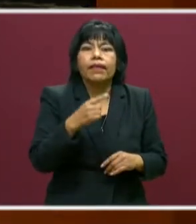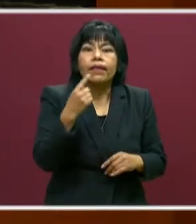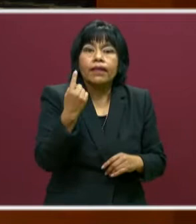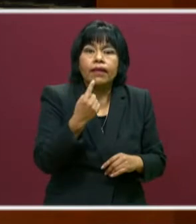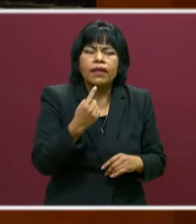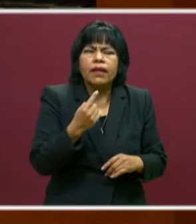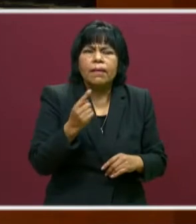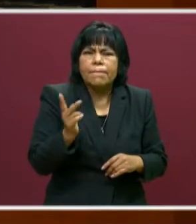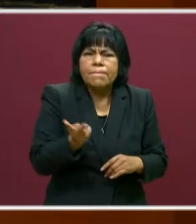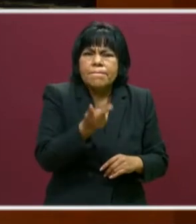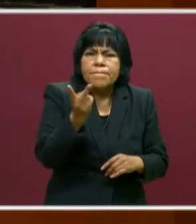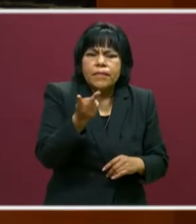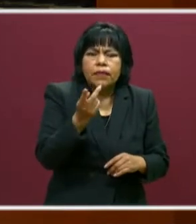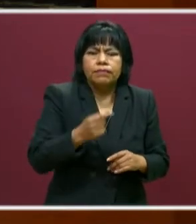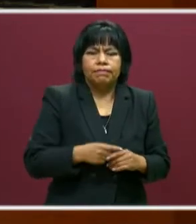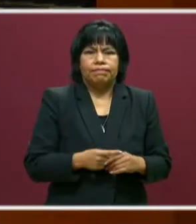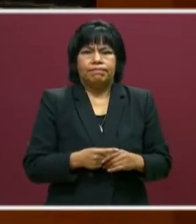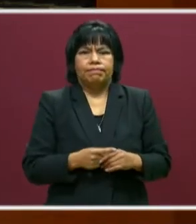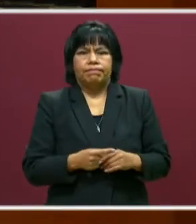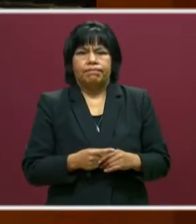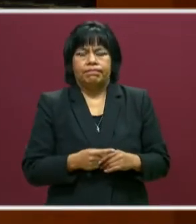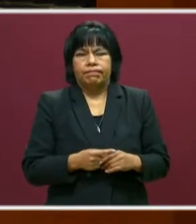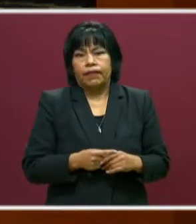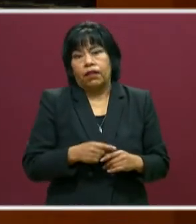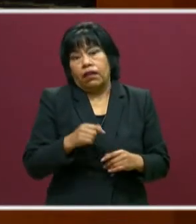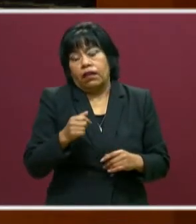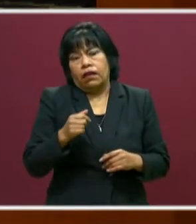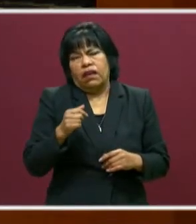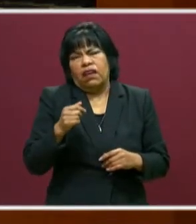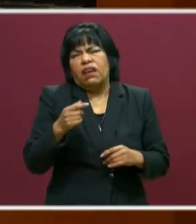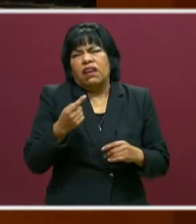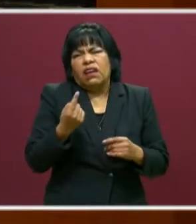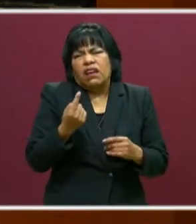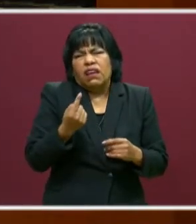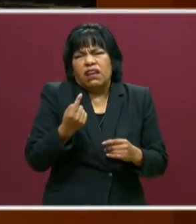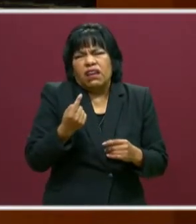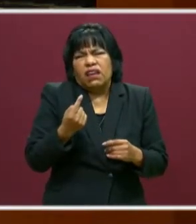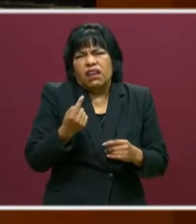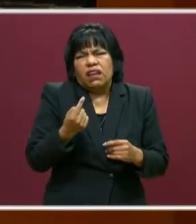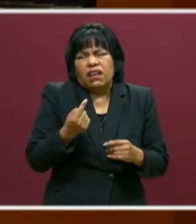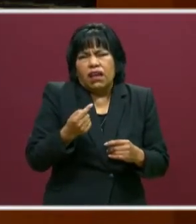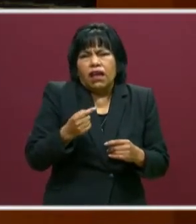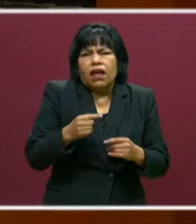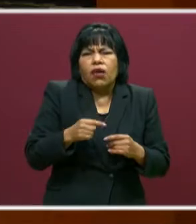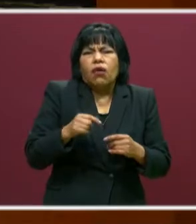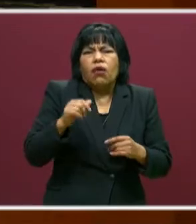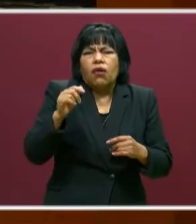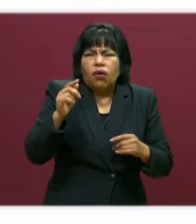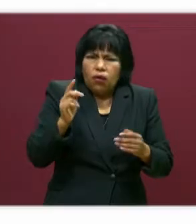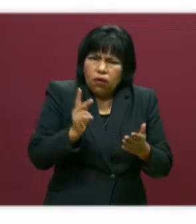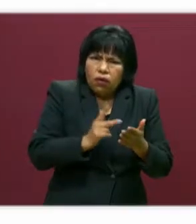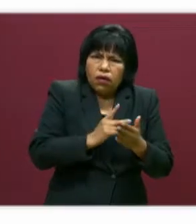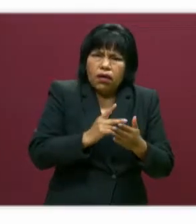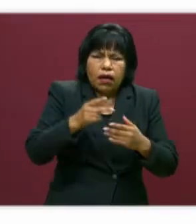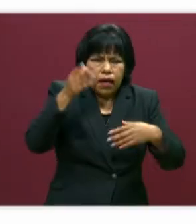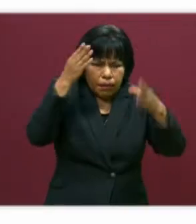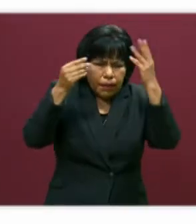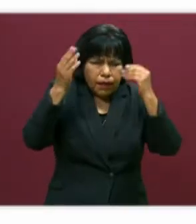Hay una pregunta básica. ¿A qué vuelven las y los aprendientes? Así es. ¿Y a qué vuelven las y los educadores?